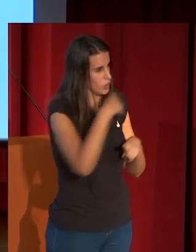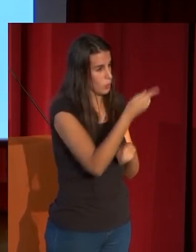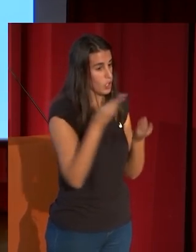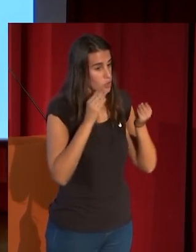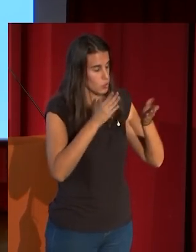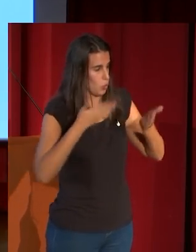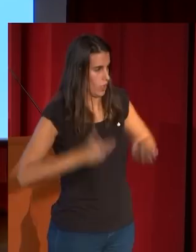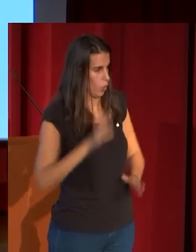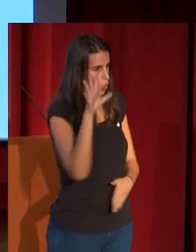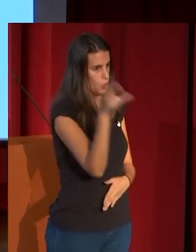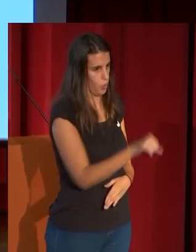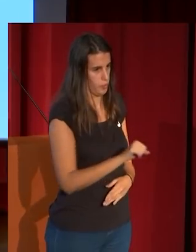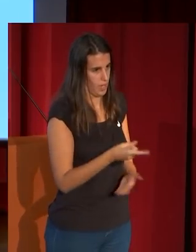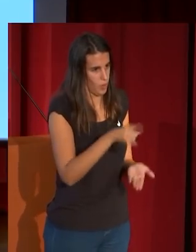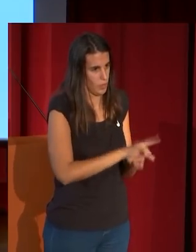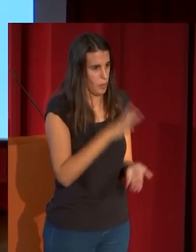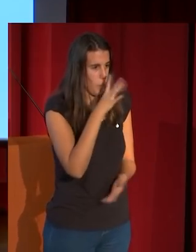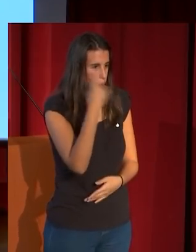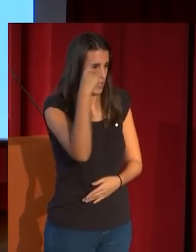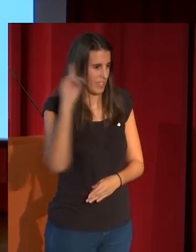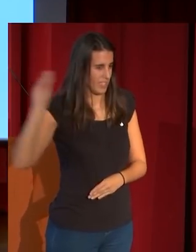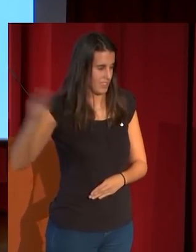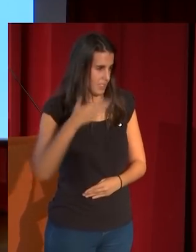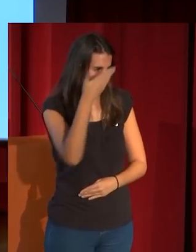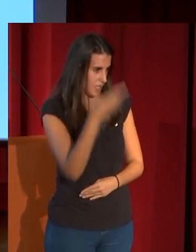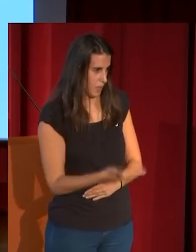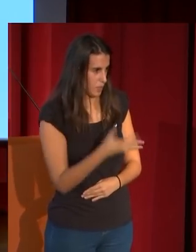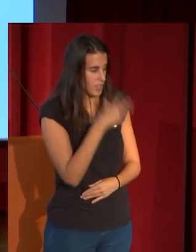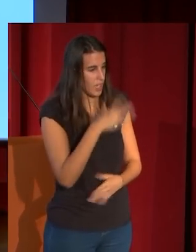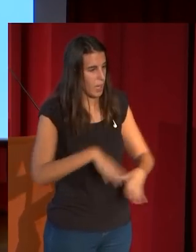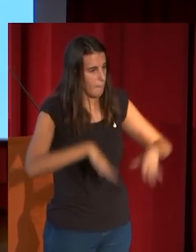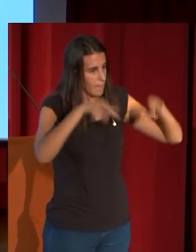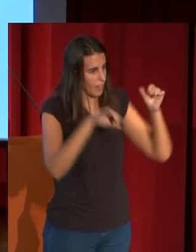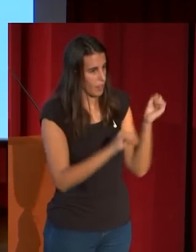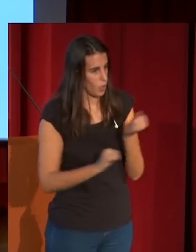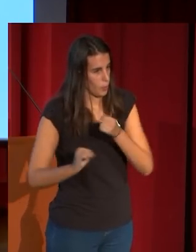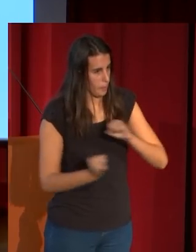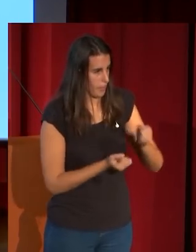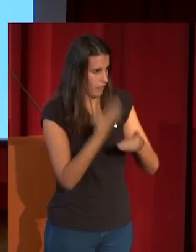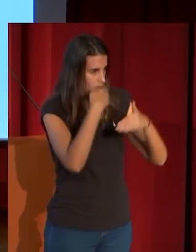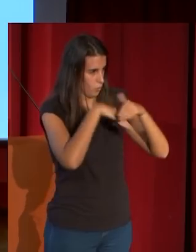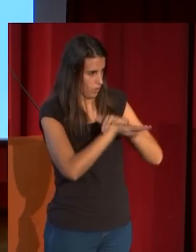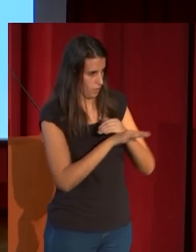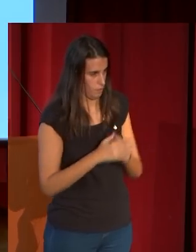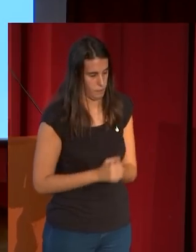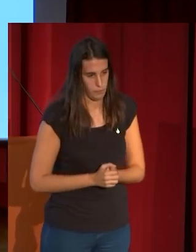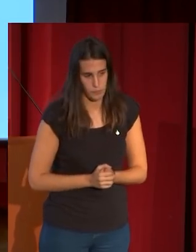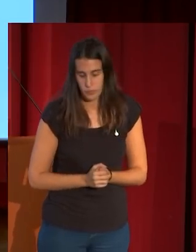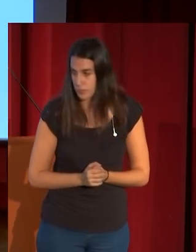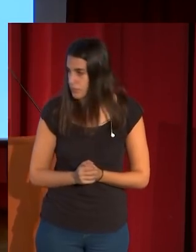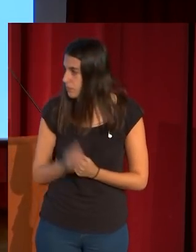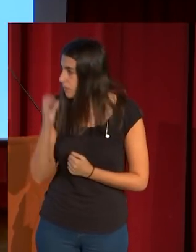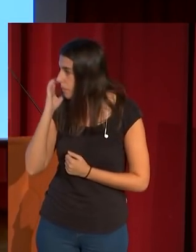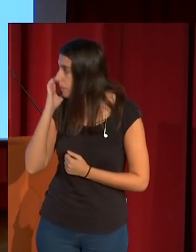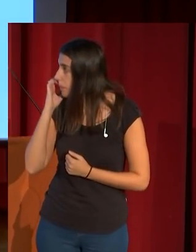consciente del interés que tenía y por eso está en el Palacio Orfei en Venecia, en el Museo Fortuny. Cuando